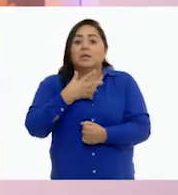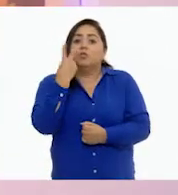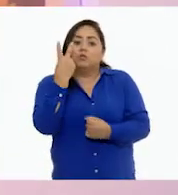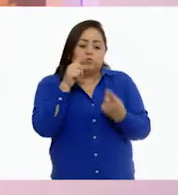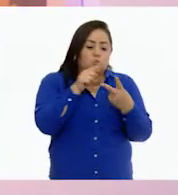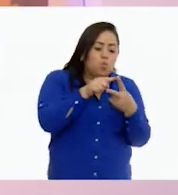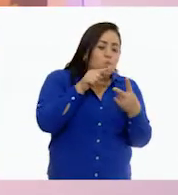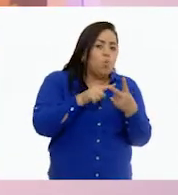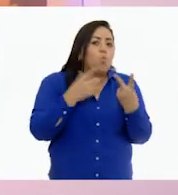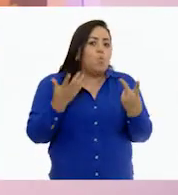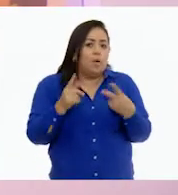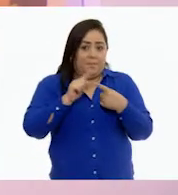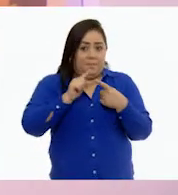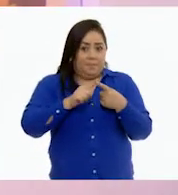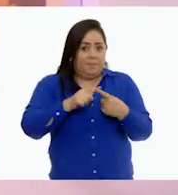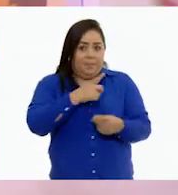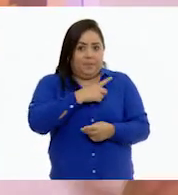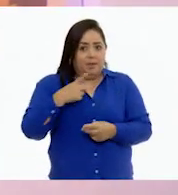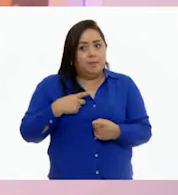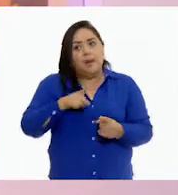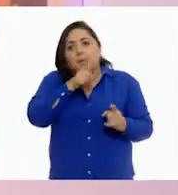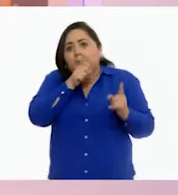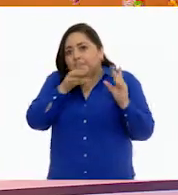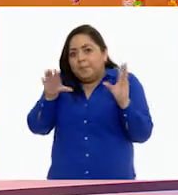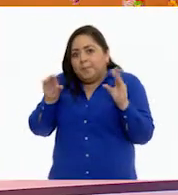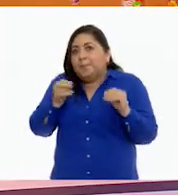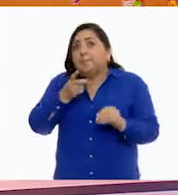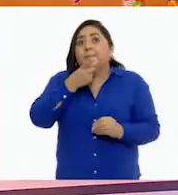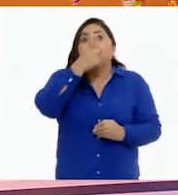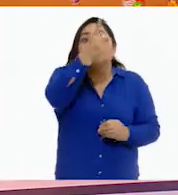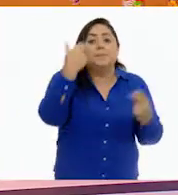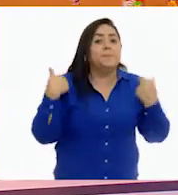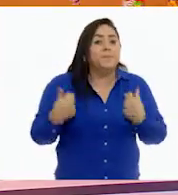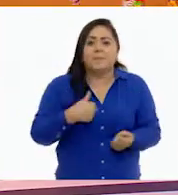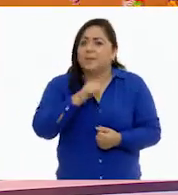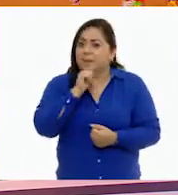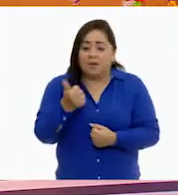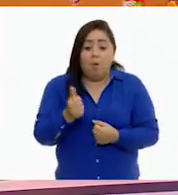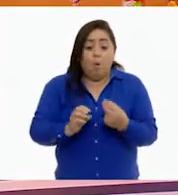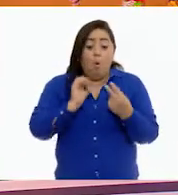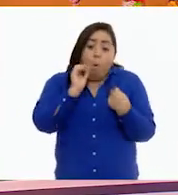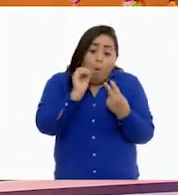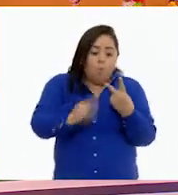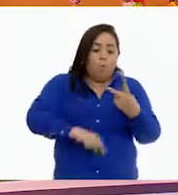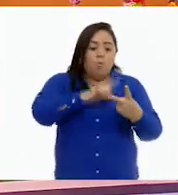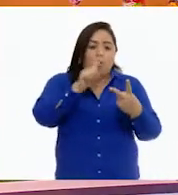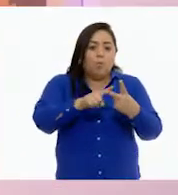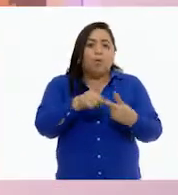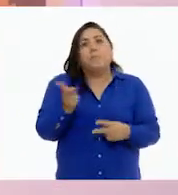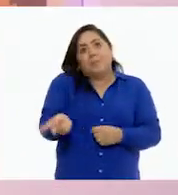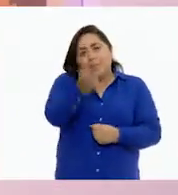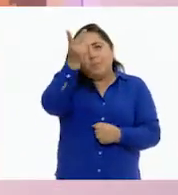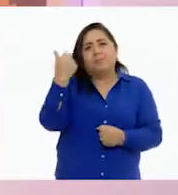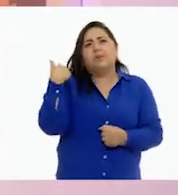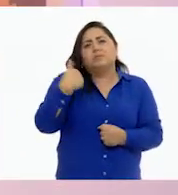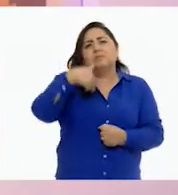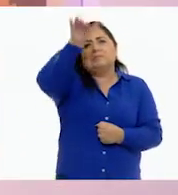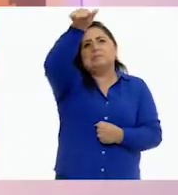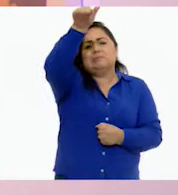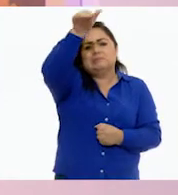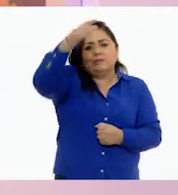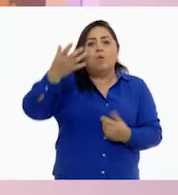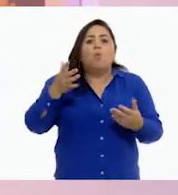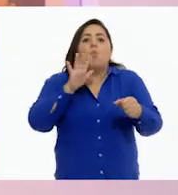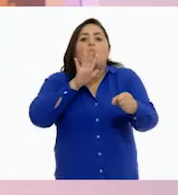opciones. María debería de quedarse callada y no decirle nada a la maestra. O María debería preguntarle a la maestra.